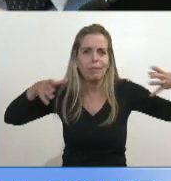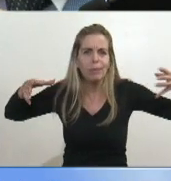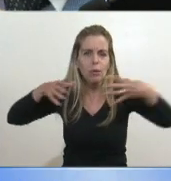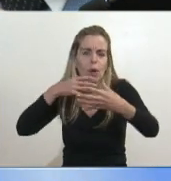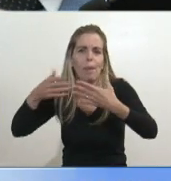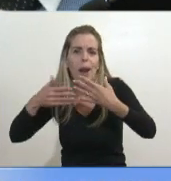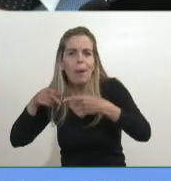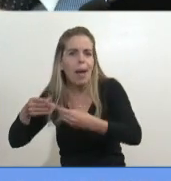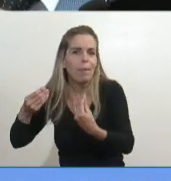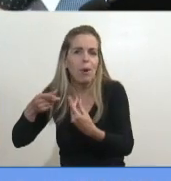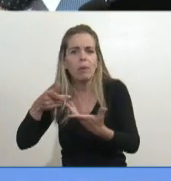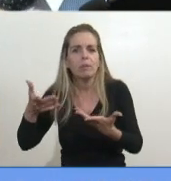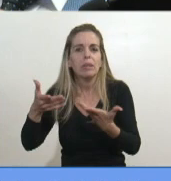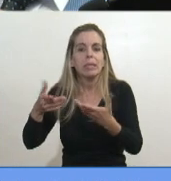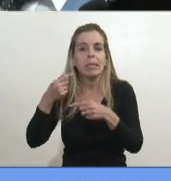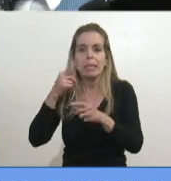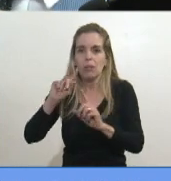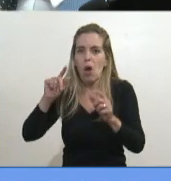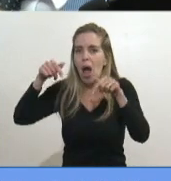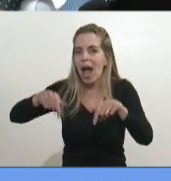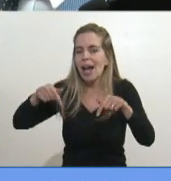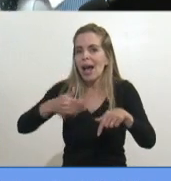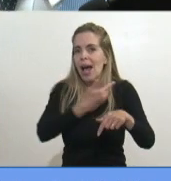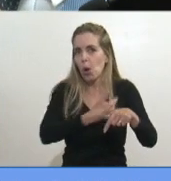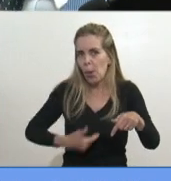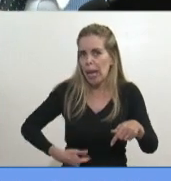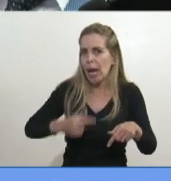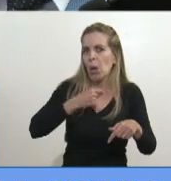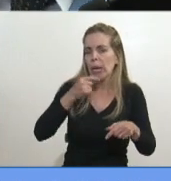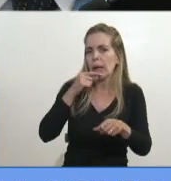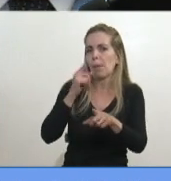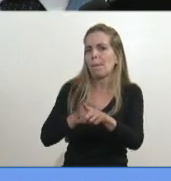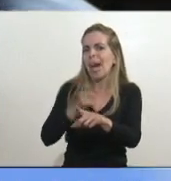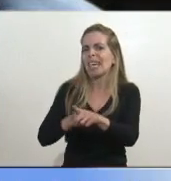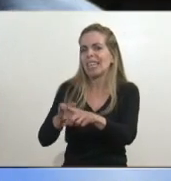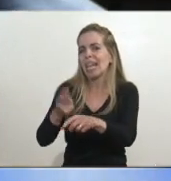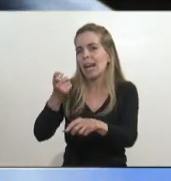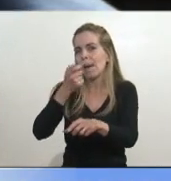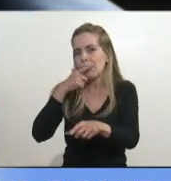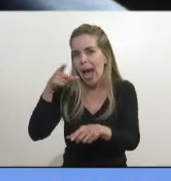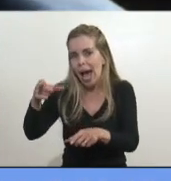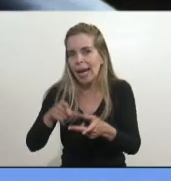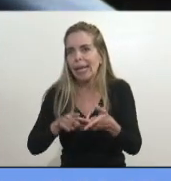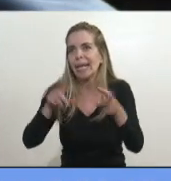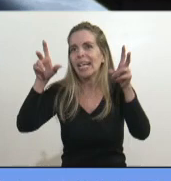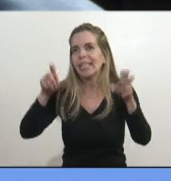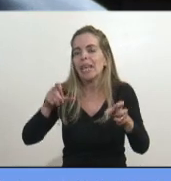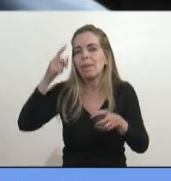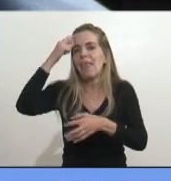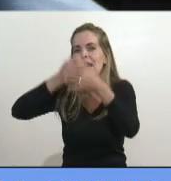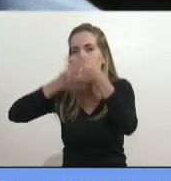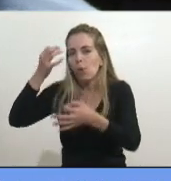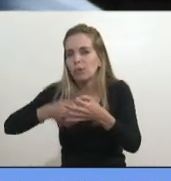qué tipo de mesa hacen, y le dice, acá dice el gobierno, le quiere perseguir a Macri, y el tema de la justicia,